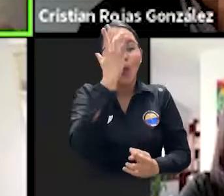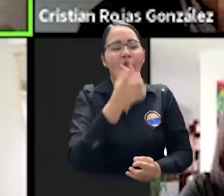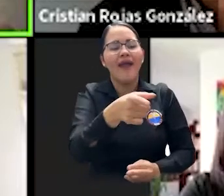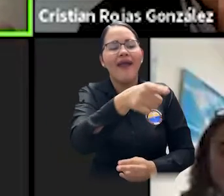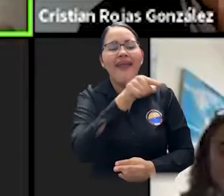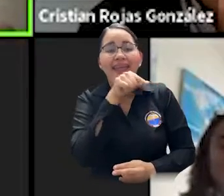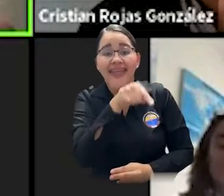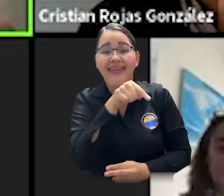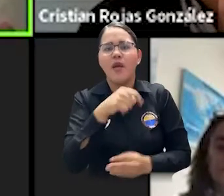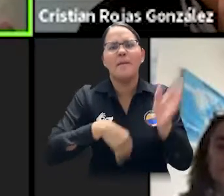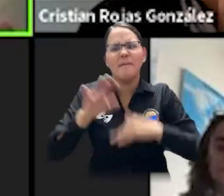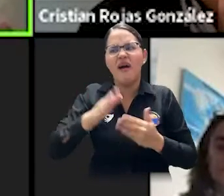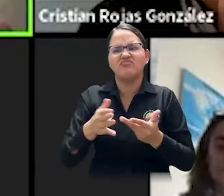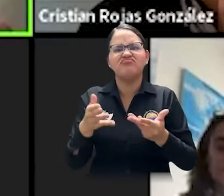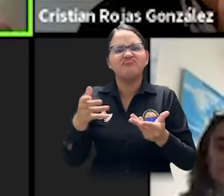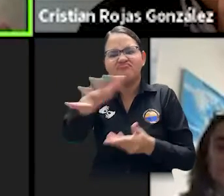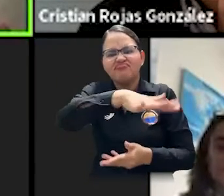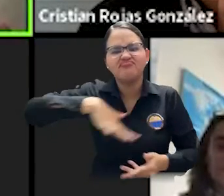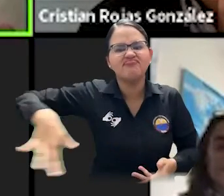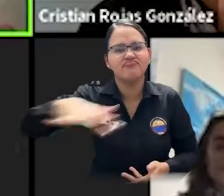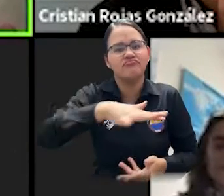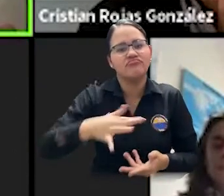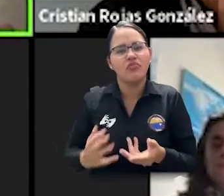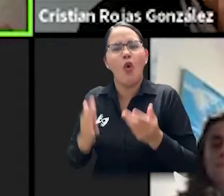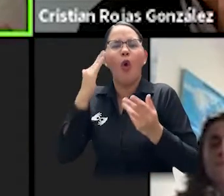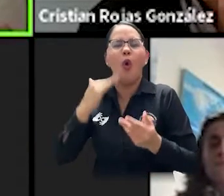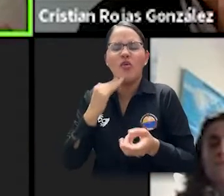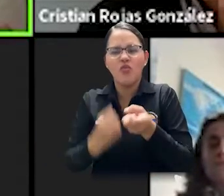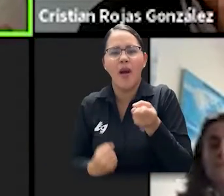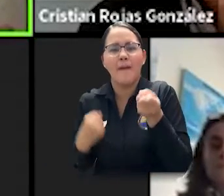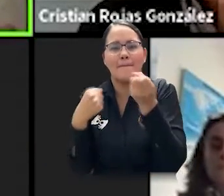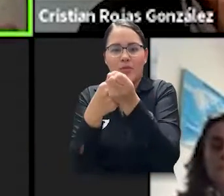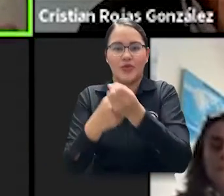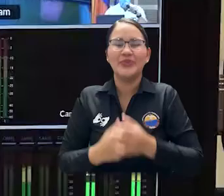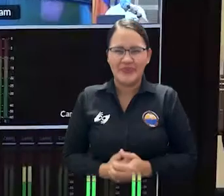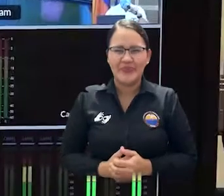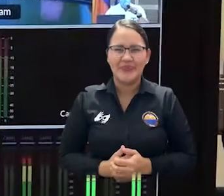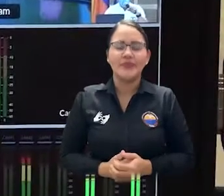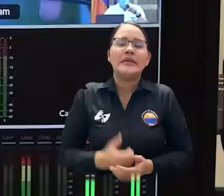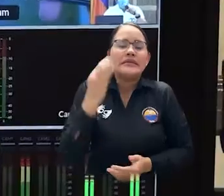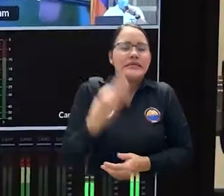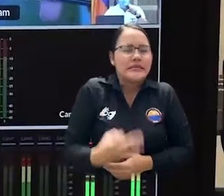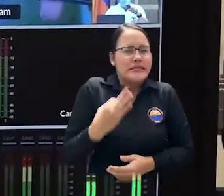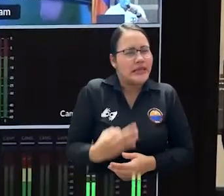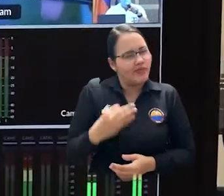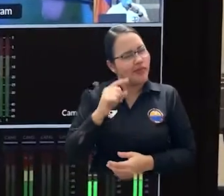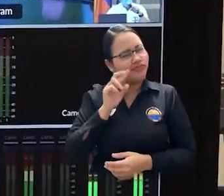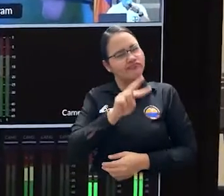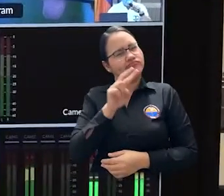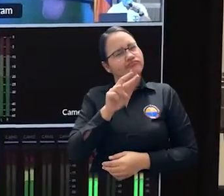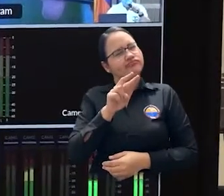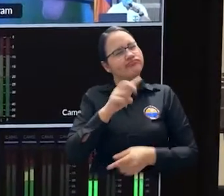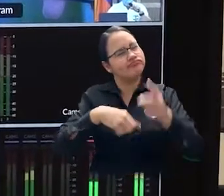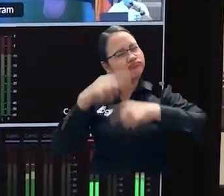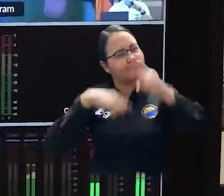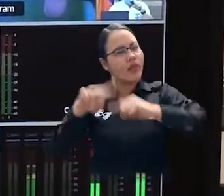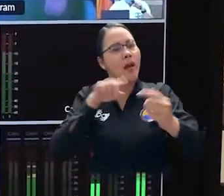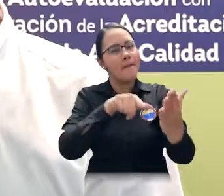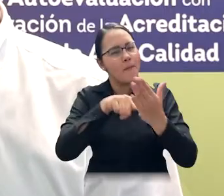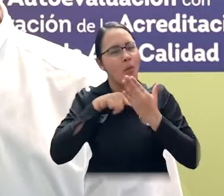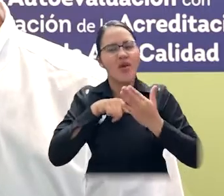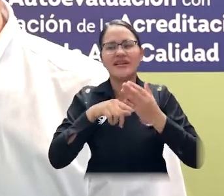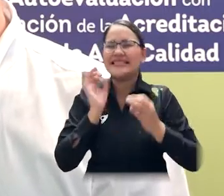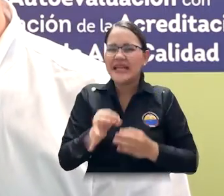defensa de las libertades, de la libertad económica y de la educación pública de calidad. El rector Vera manda mensajes muy importantes,